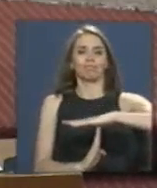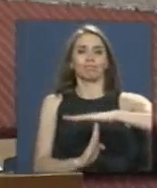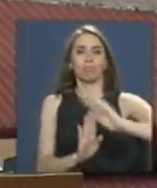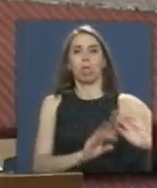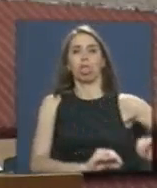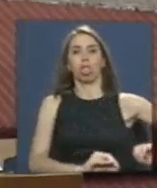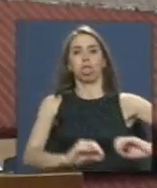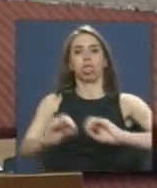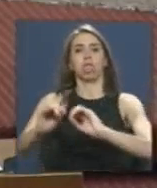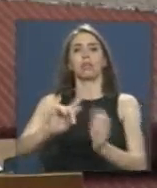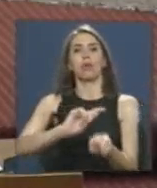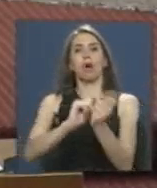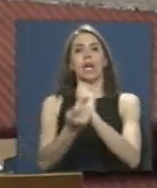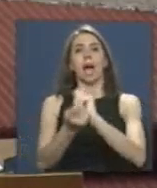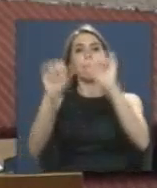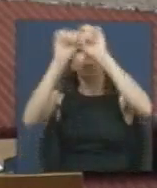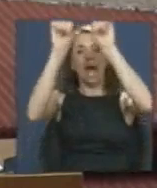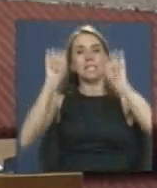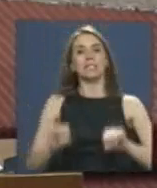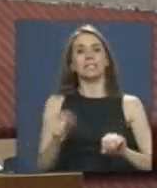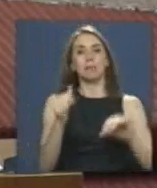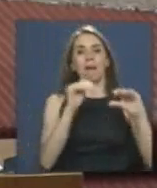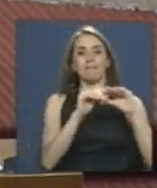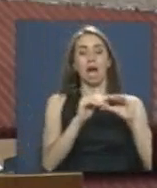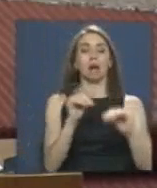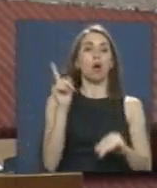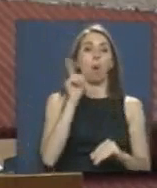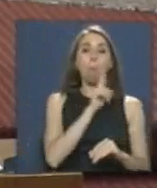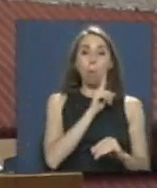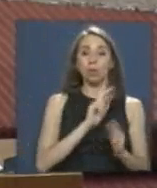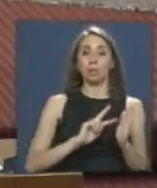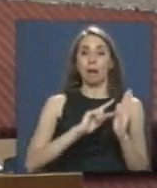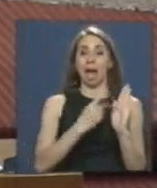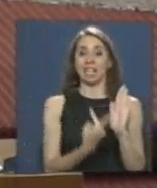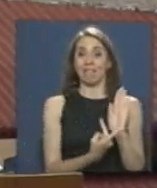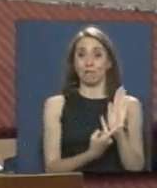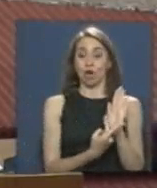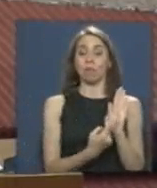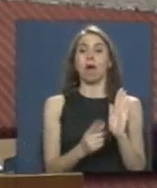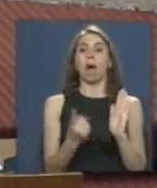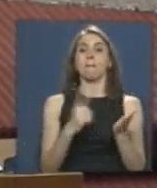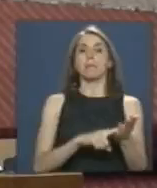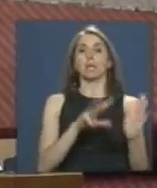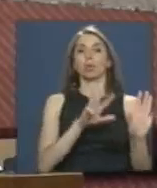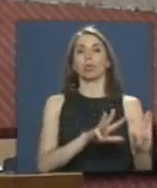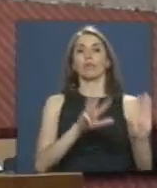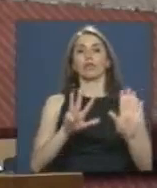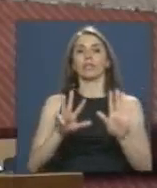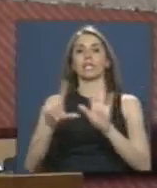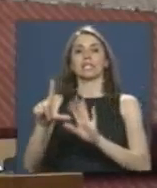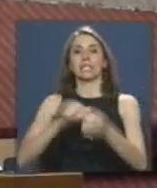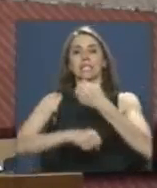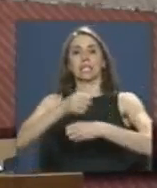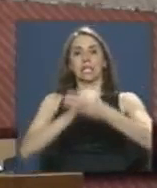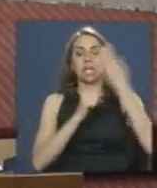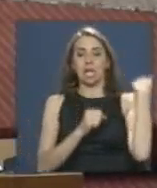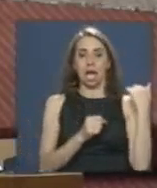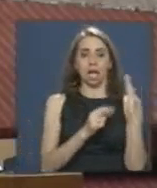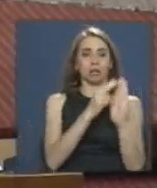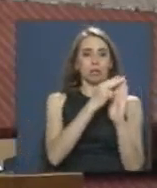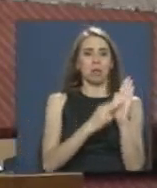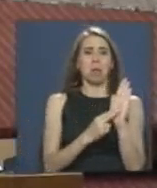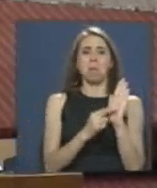considerando que la última gran reforma data del año 1997 y tiene características demasiado